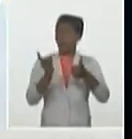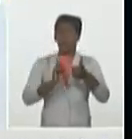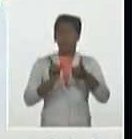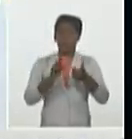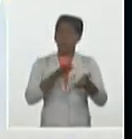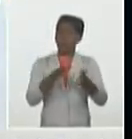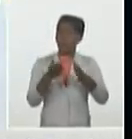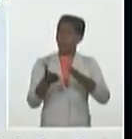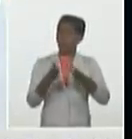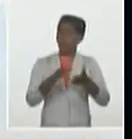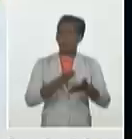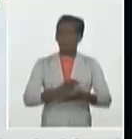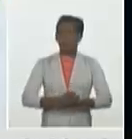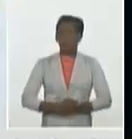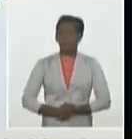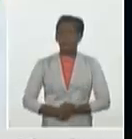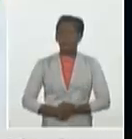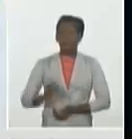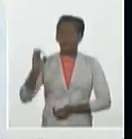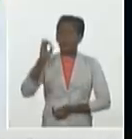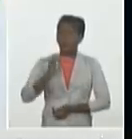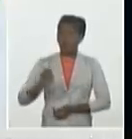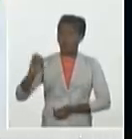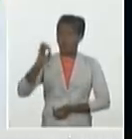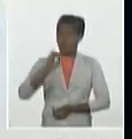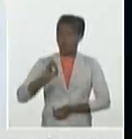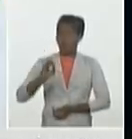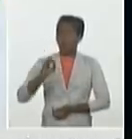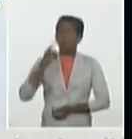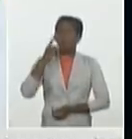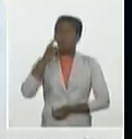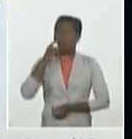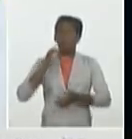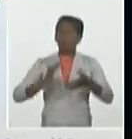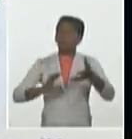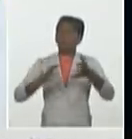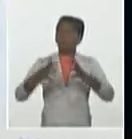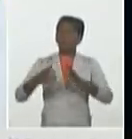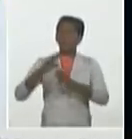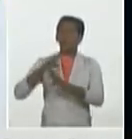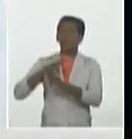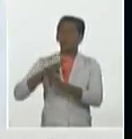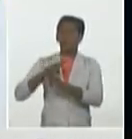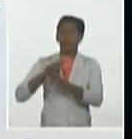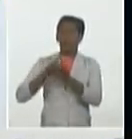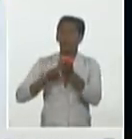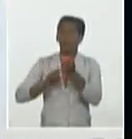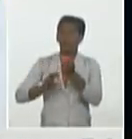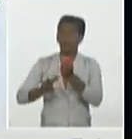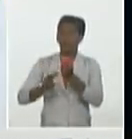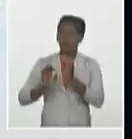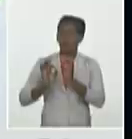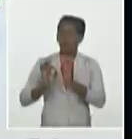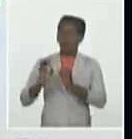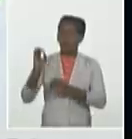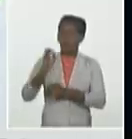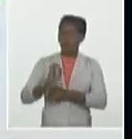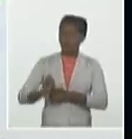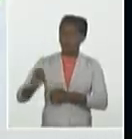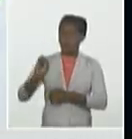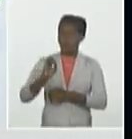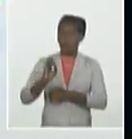realmente la mayor complejidad en la provincia de Santiago de Cuba que ya en el día de ayer